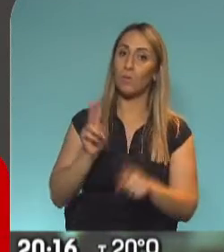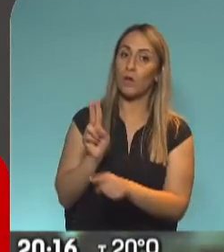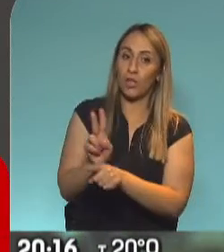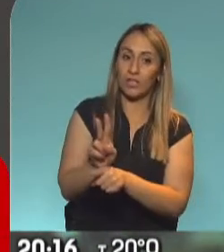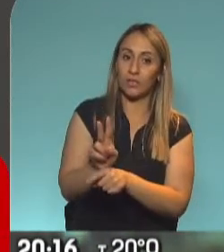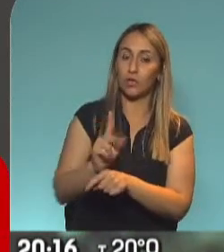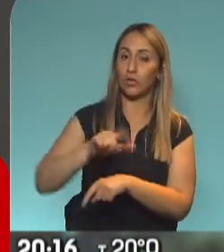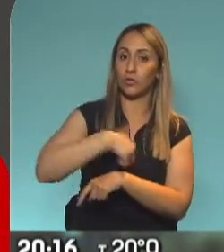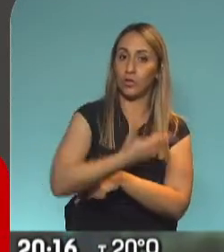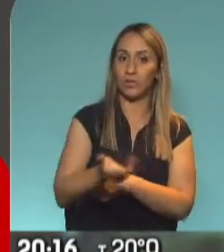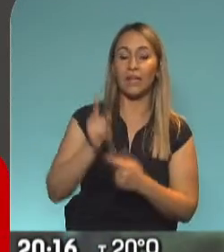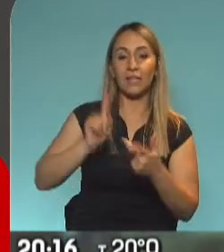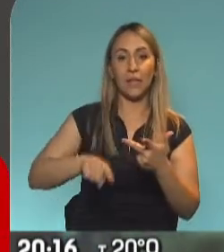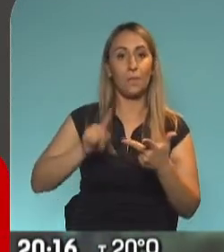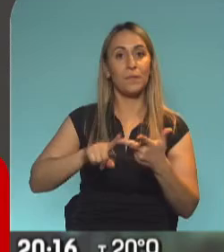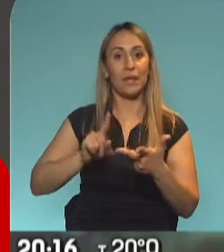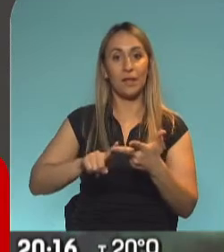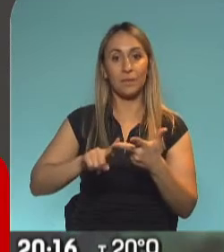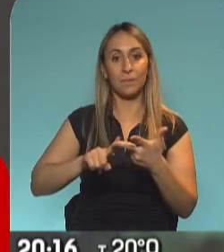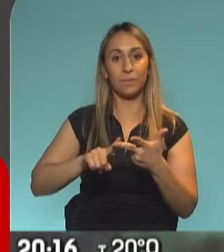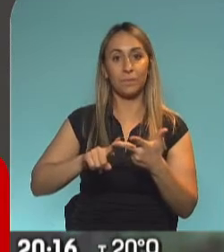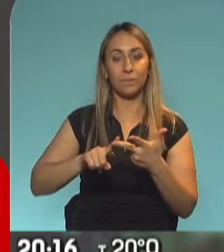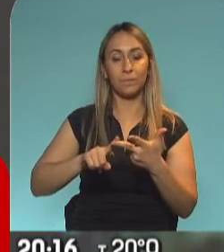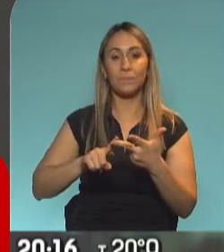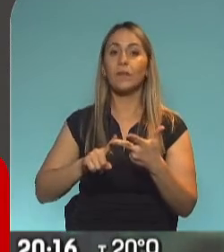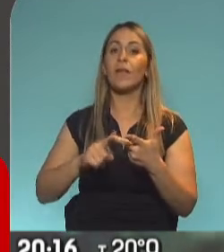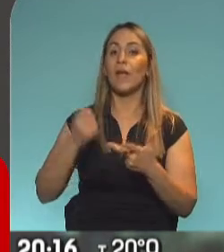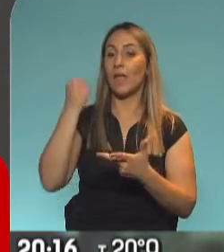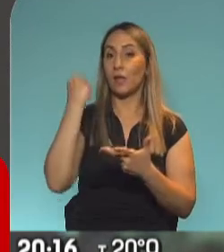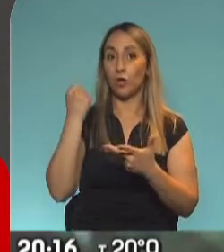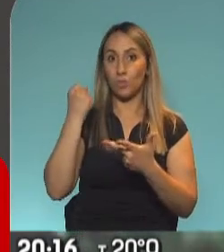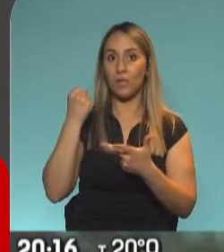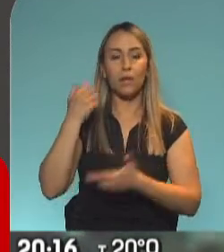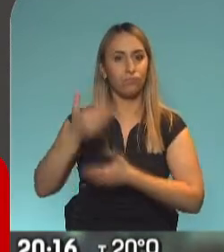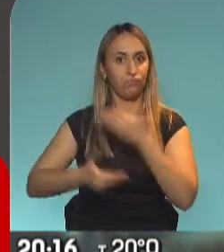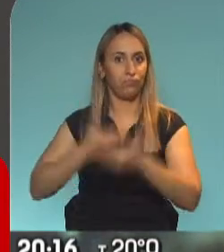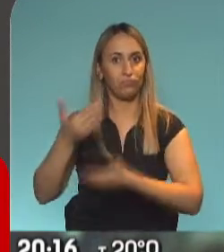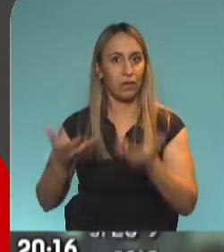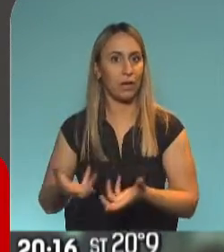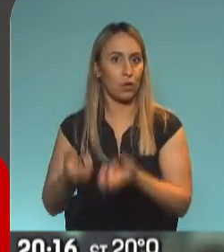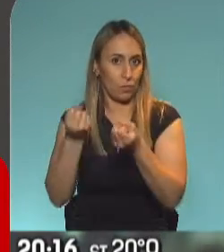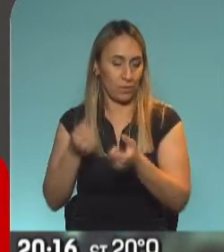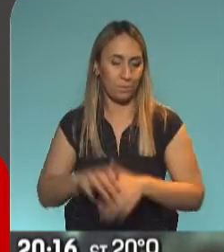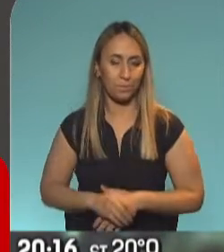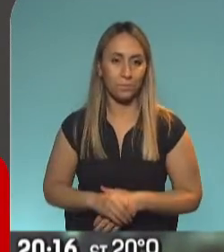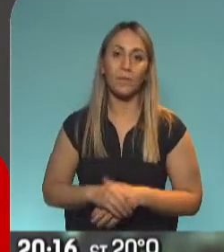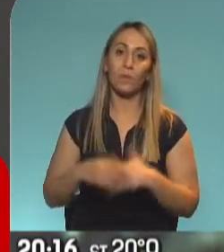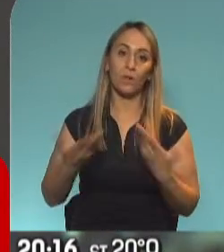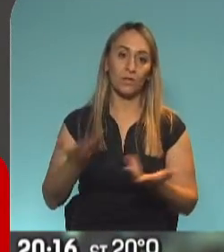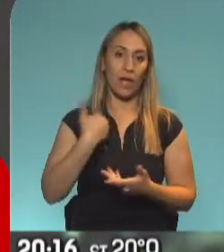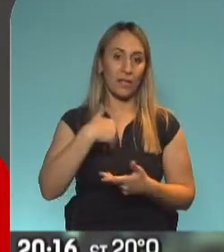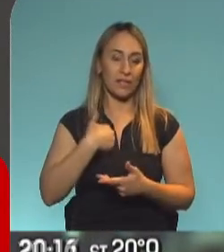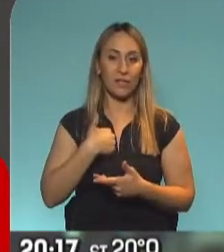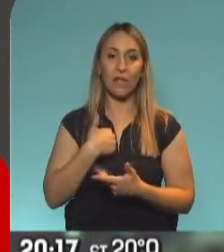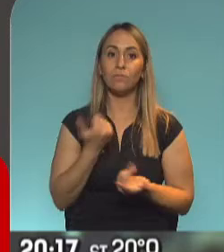social y también el tema de la recuperación económica y para eso ya Argentina ha propuesto la creación del